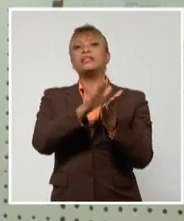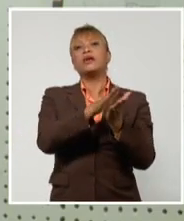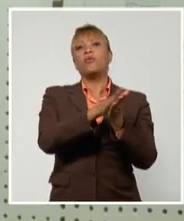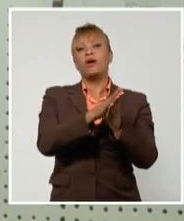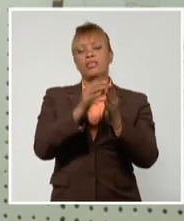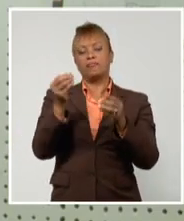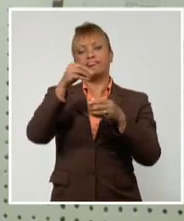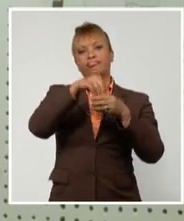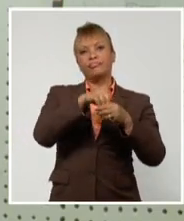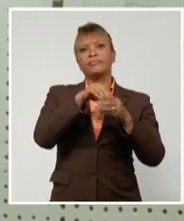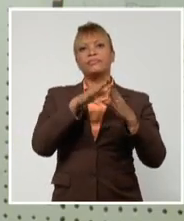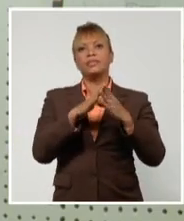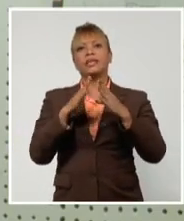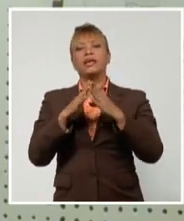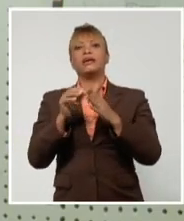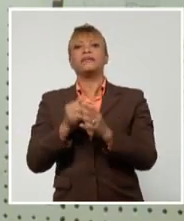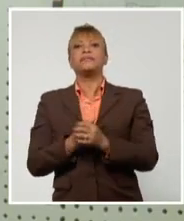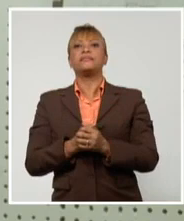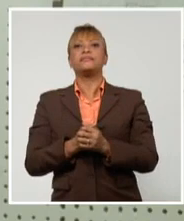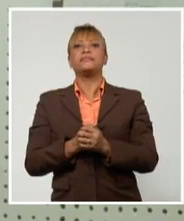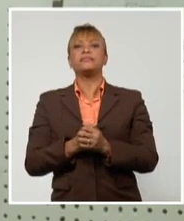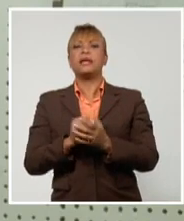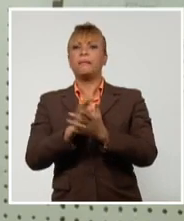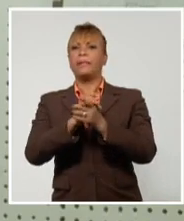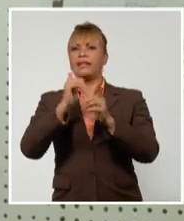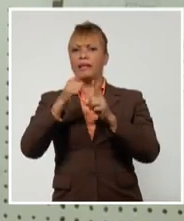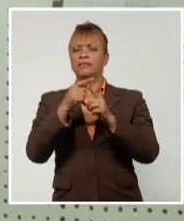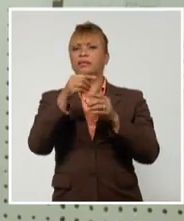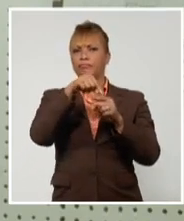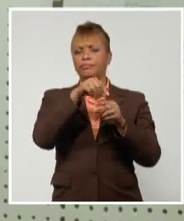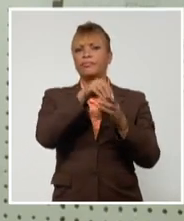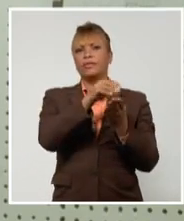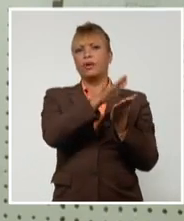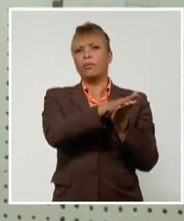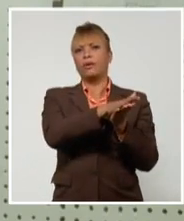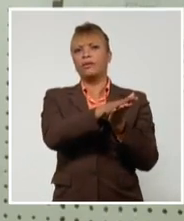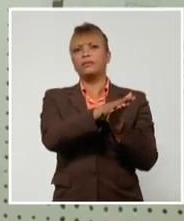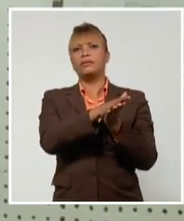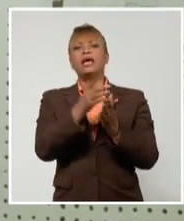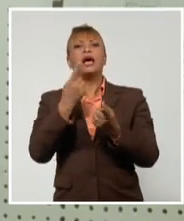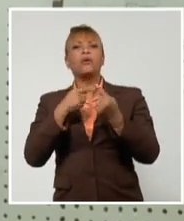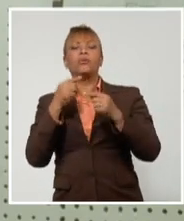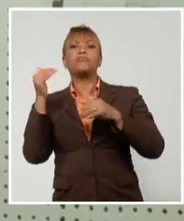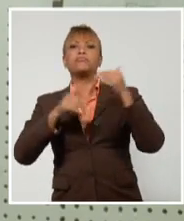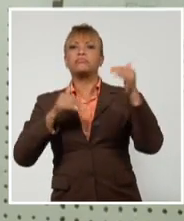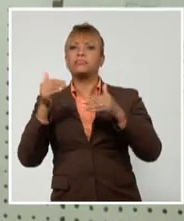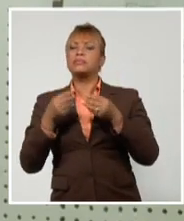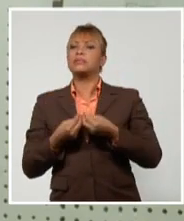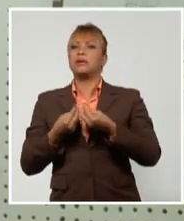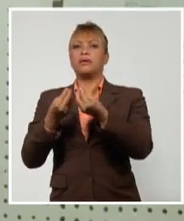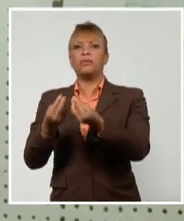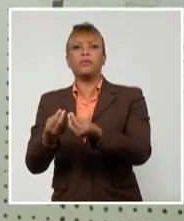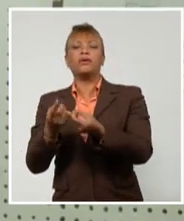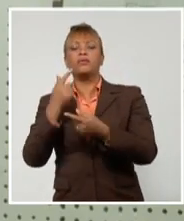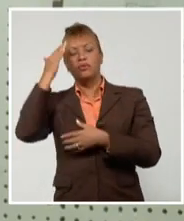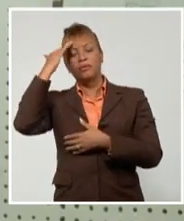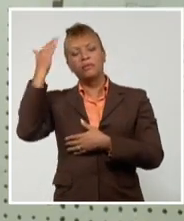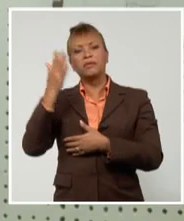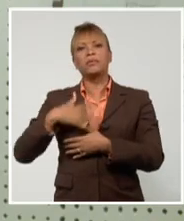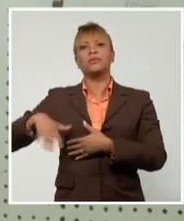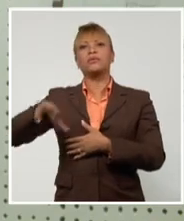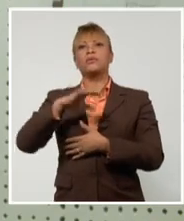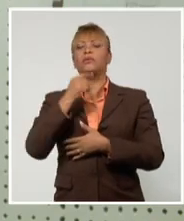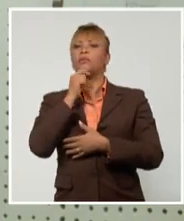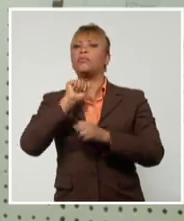de José Antonio en Cárdenas. Muchas instituciones han colaborado con estas muestras y bueno, a ellas también nuestro agradecimiento y la